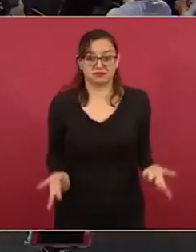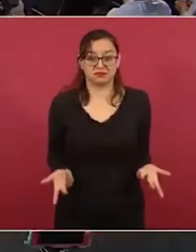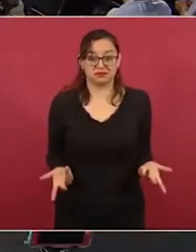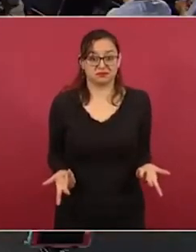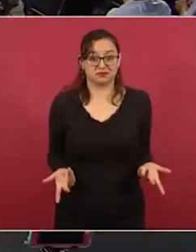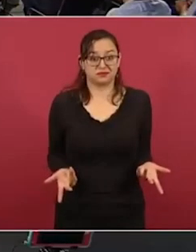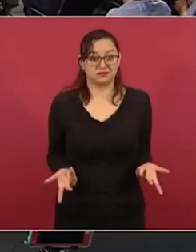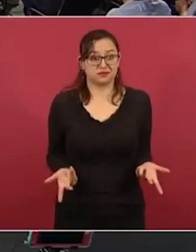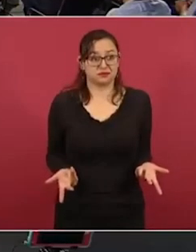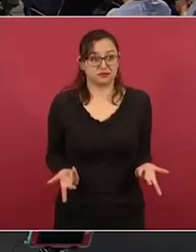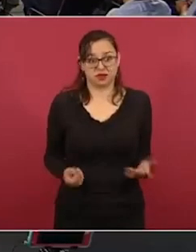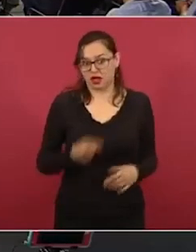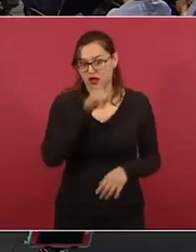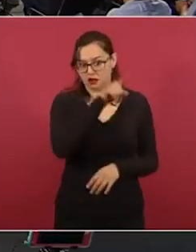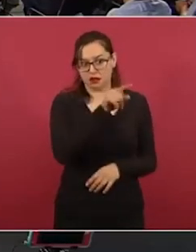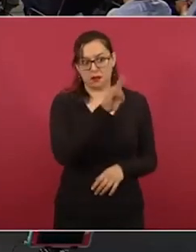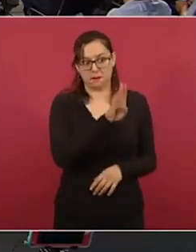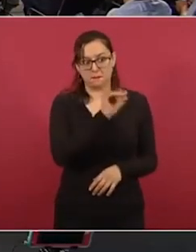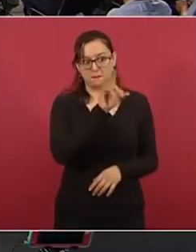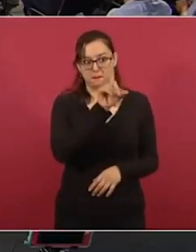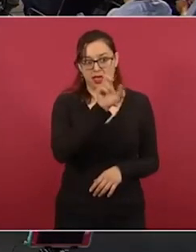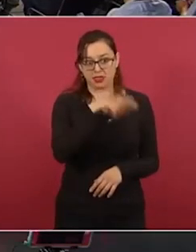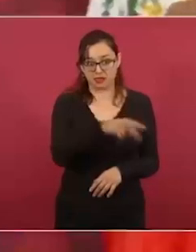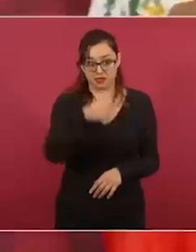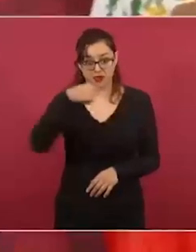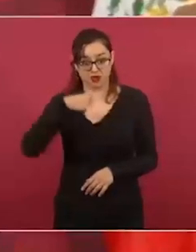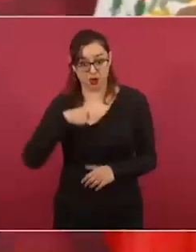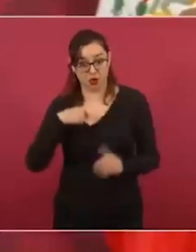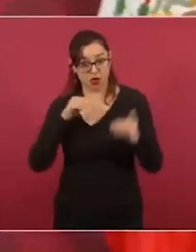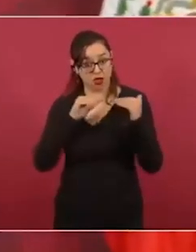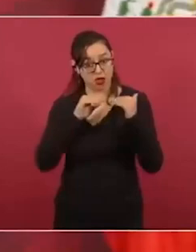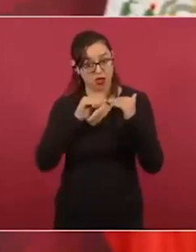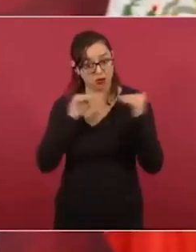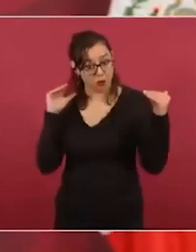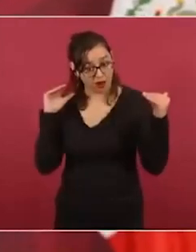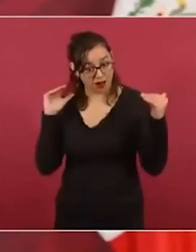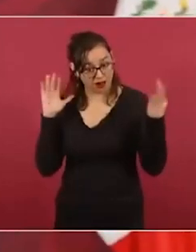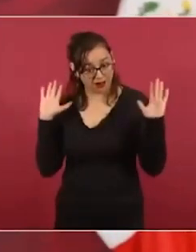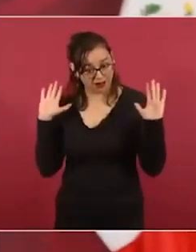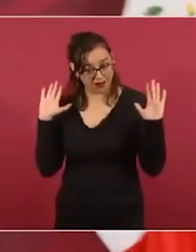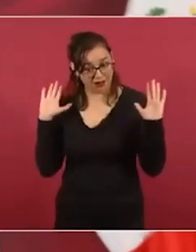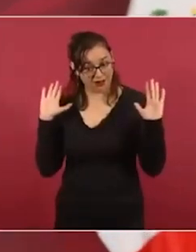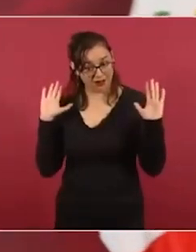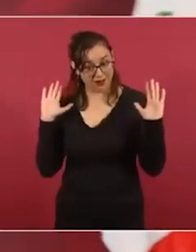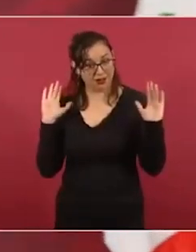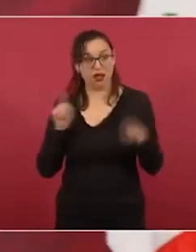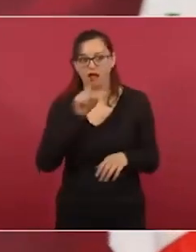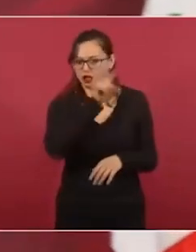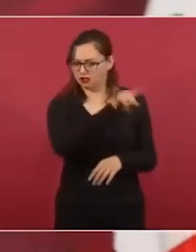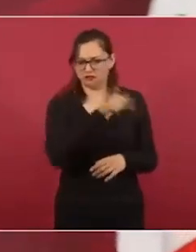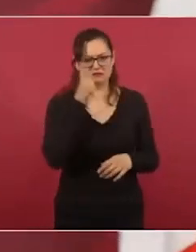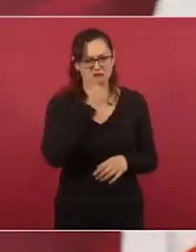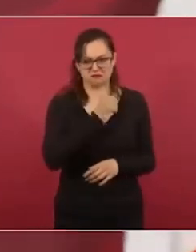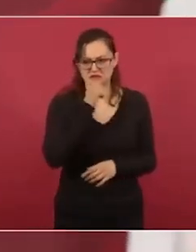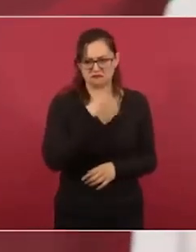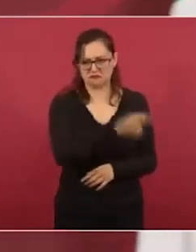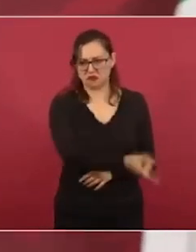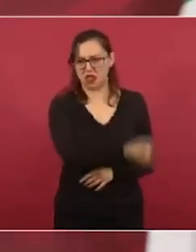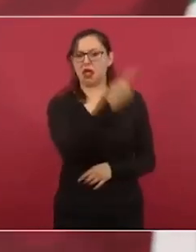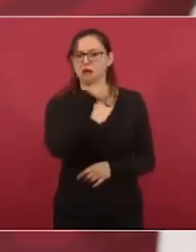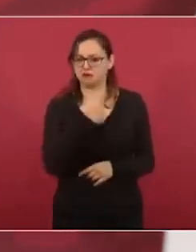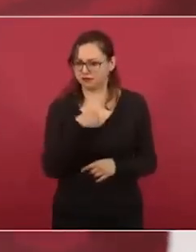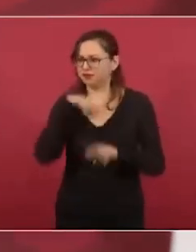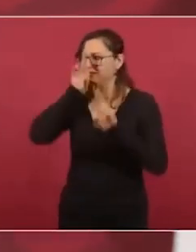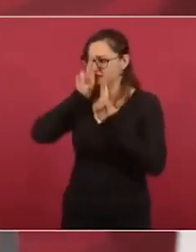habla de un pie de igualdad y él ha sido siempre respetuoso. Pero además, estoy a